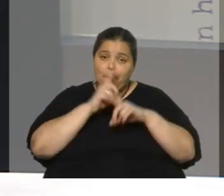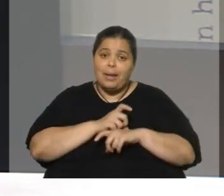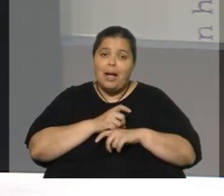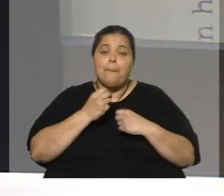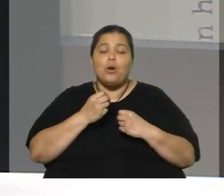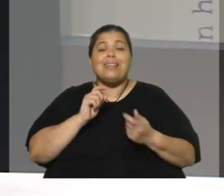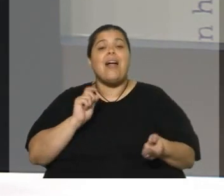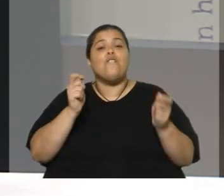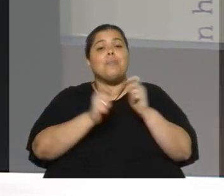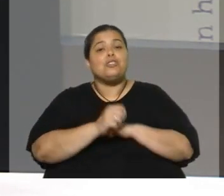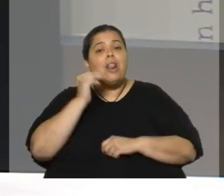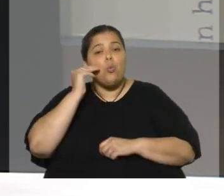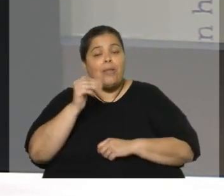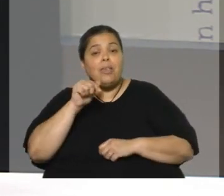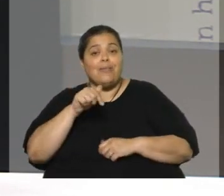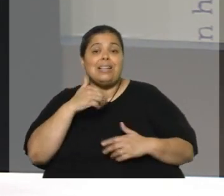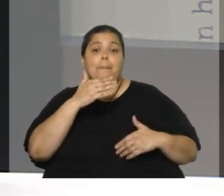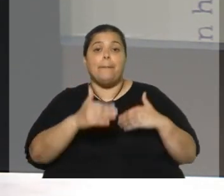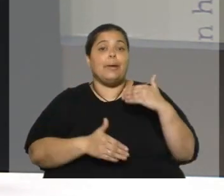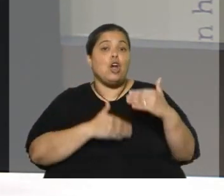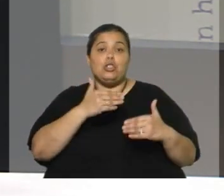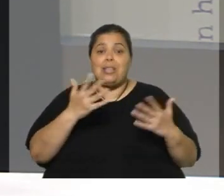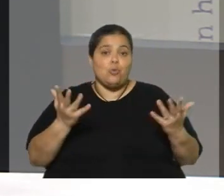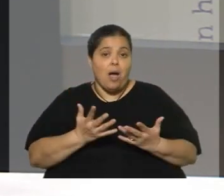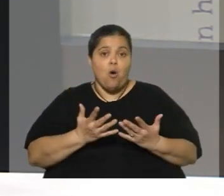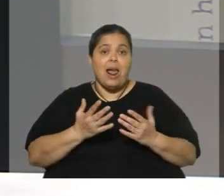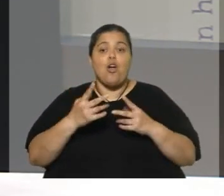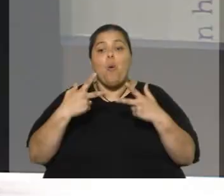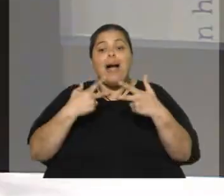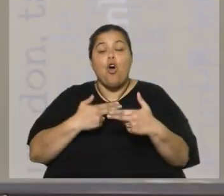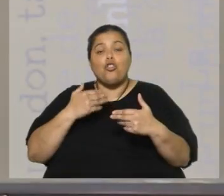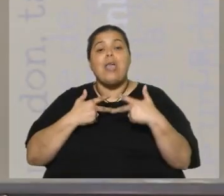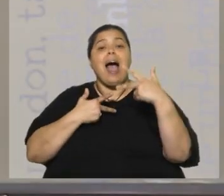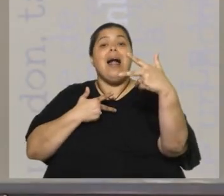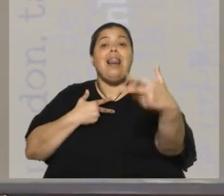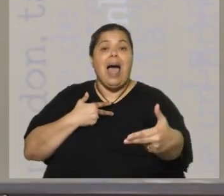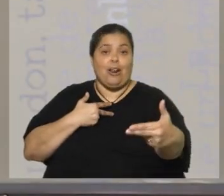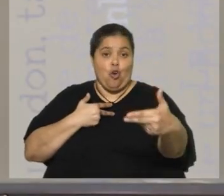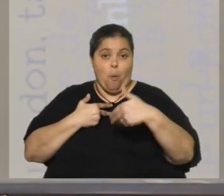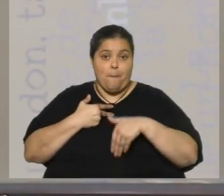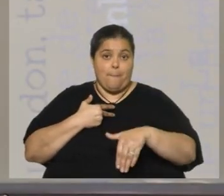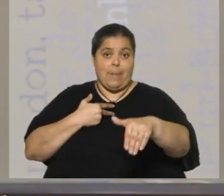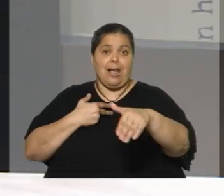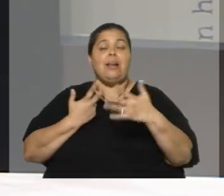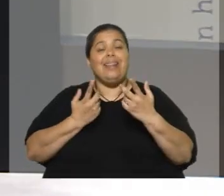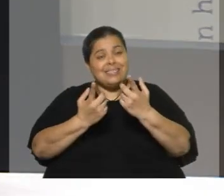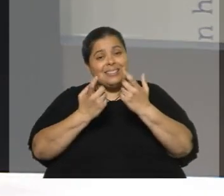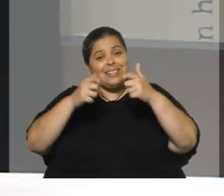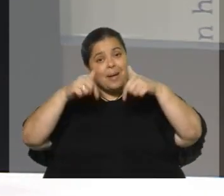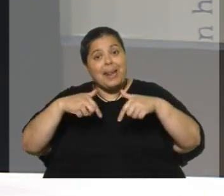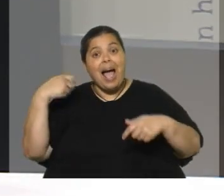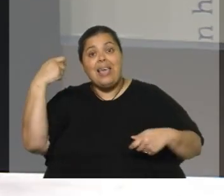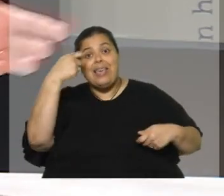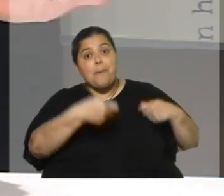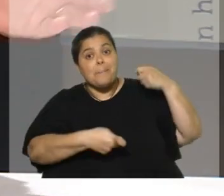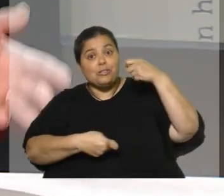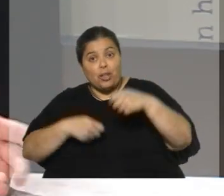educativa que se está en este momento procesando para A corto y largo plazo, también pensar los dos. Pero se necesita para que estas inversiones puedan venir a